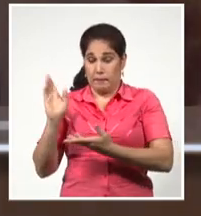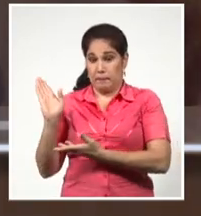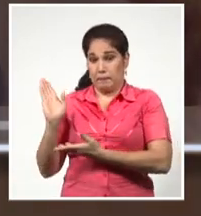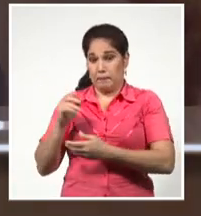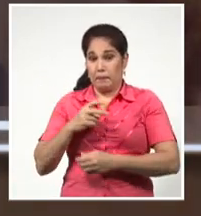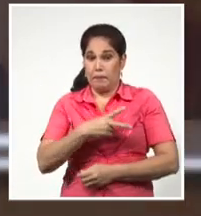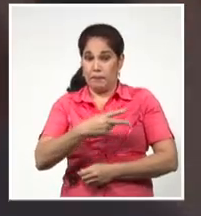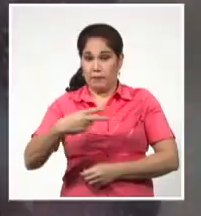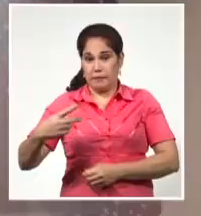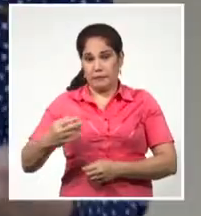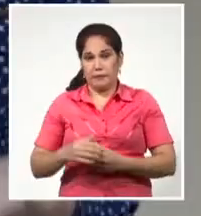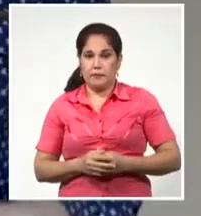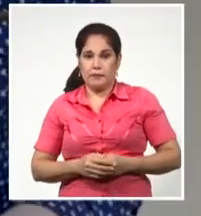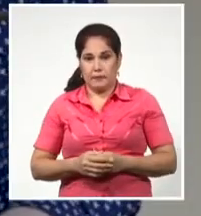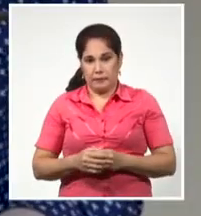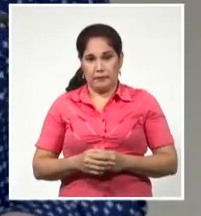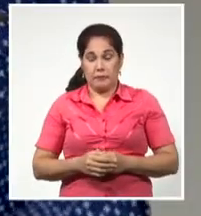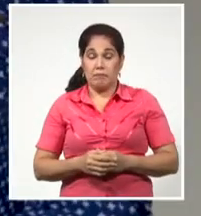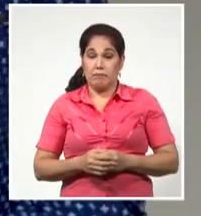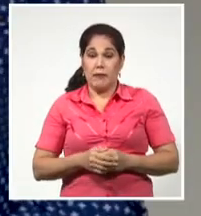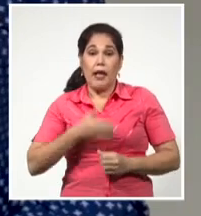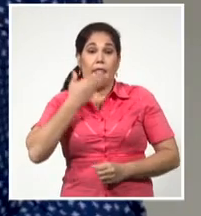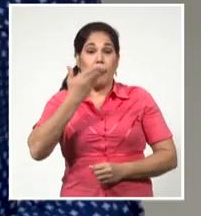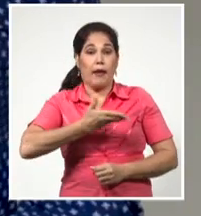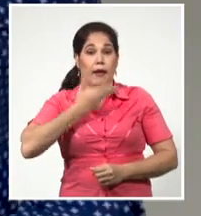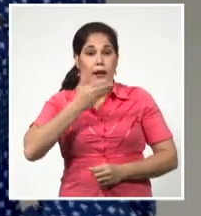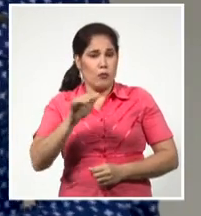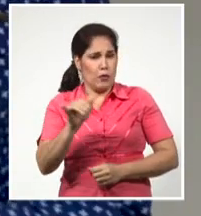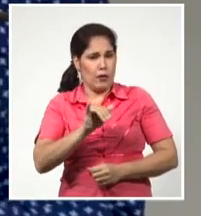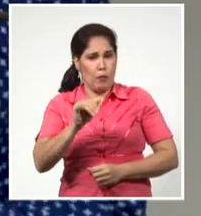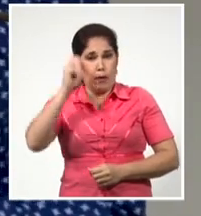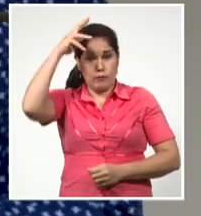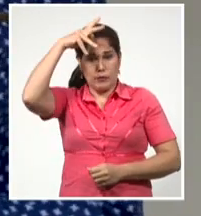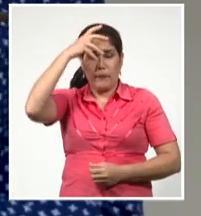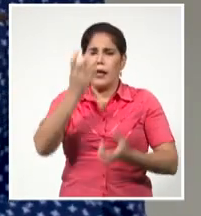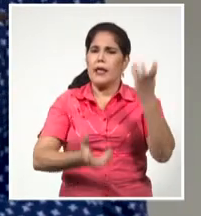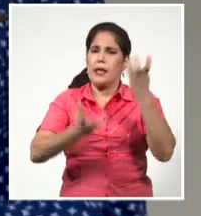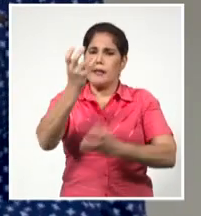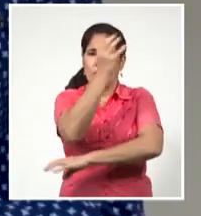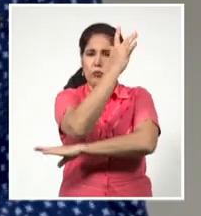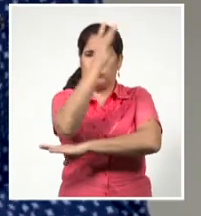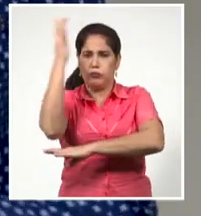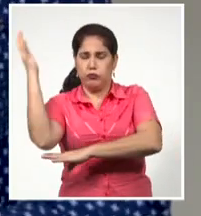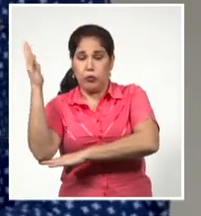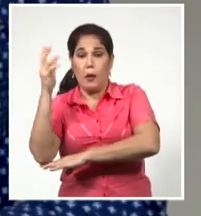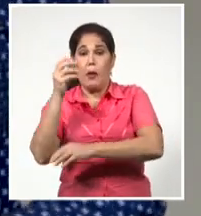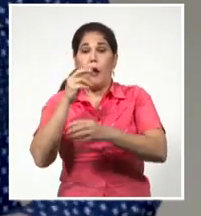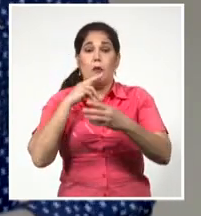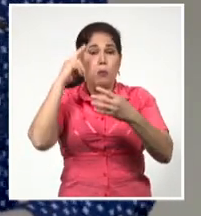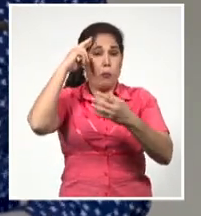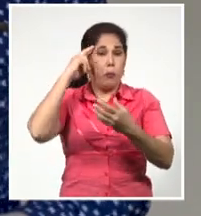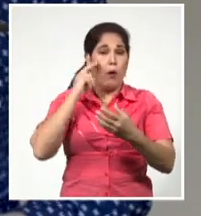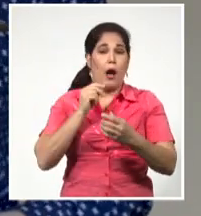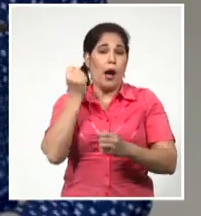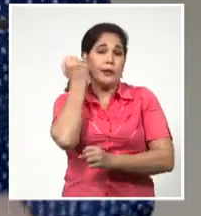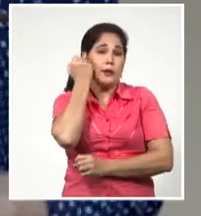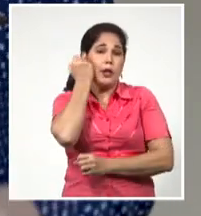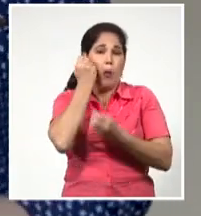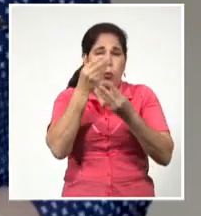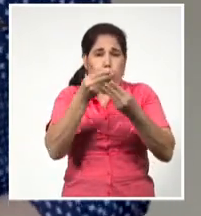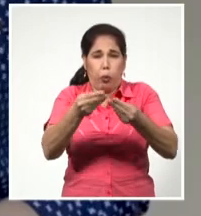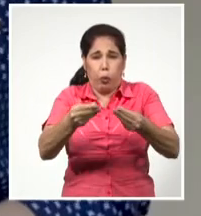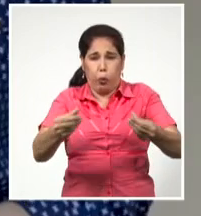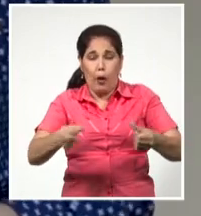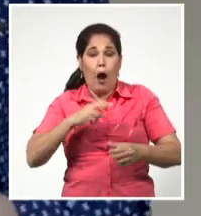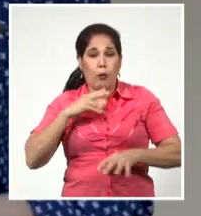impacto, pero no lo creo. Por declaraciones como estas, incendios forestales, derretimientos de glaciares e inundaciones